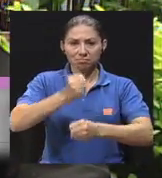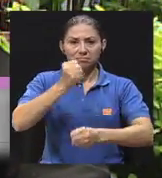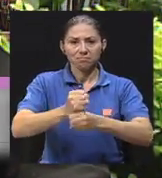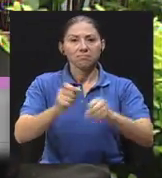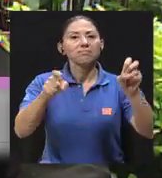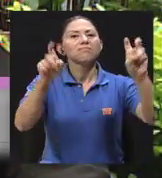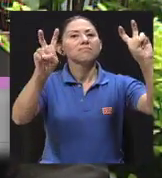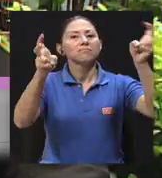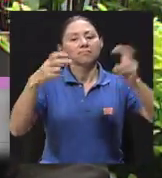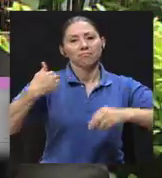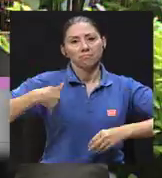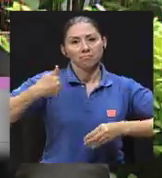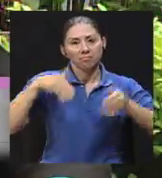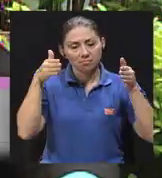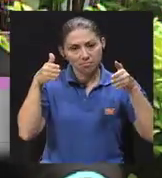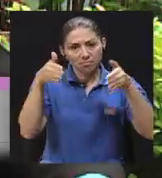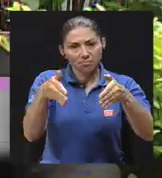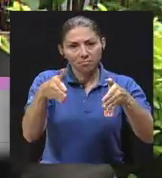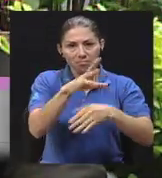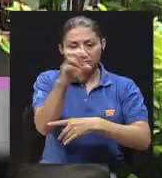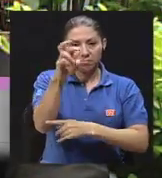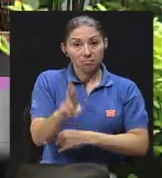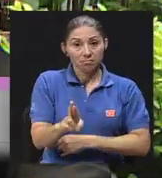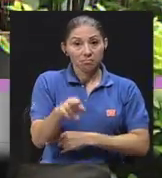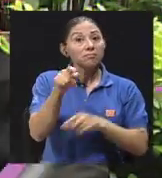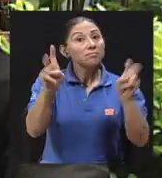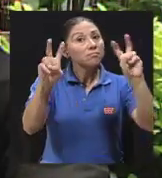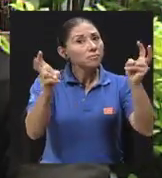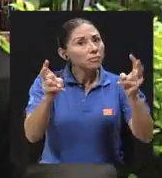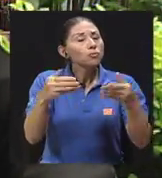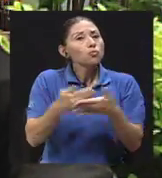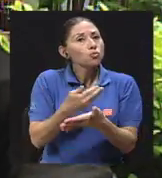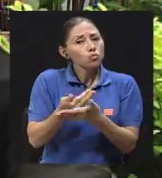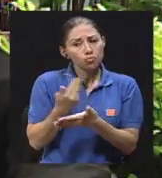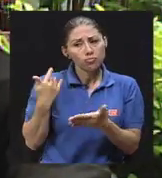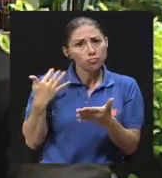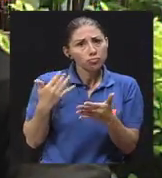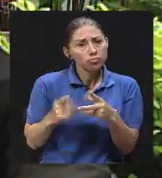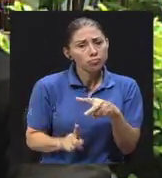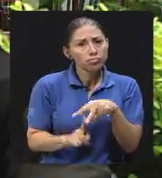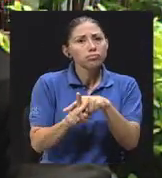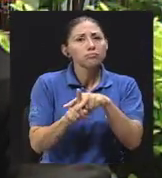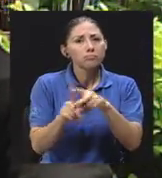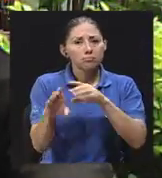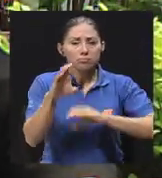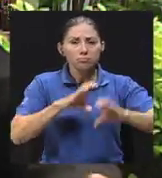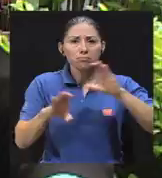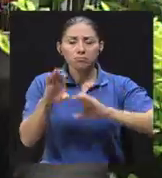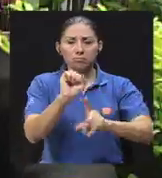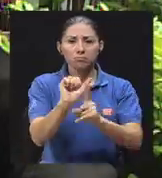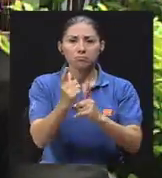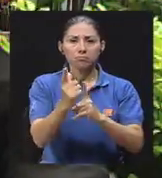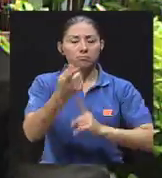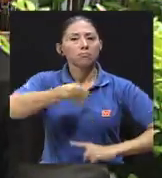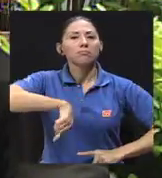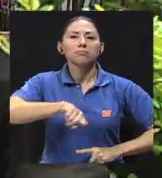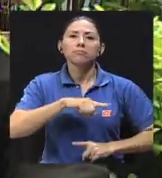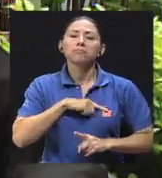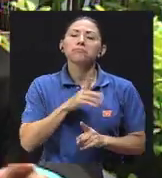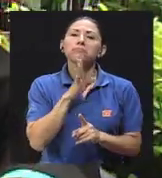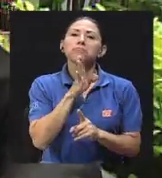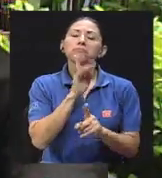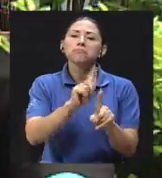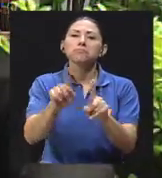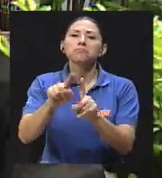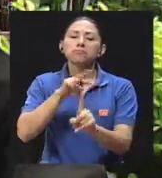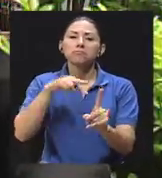en Costa Rica. El tema de la masculinidad es un tema muy reciente, en realidad en las ciencias sociales, y lo abarcamos de diferentes áreas,